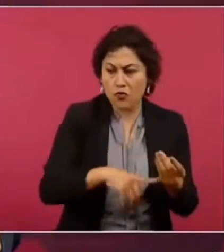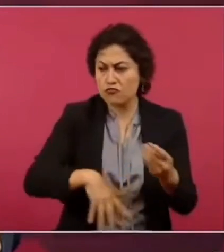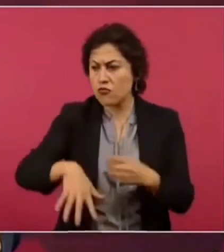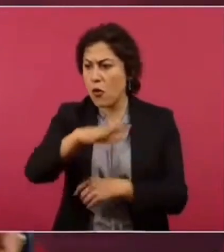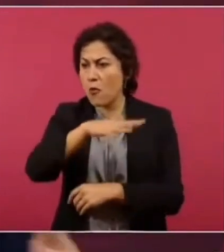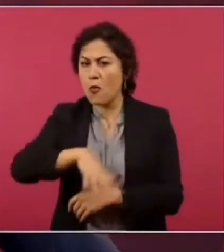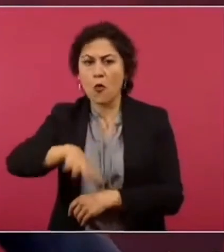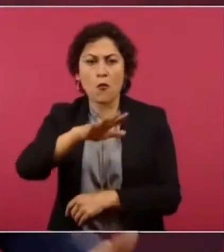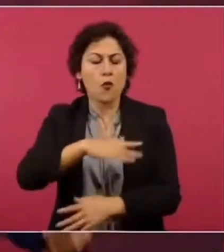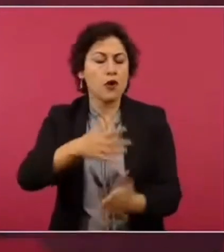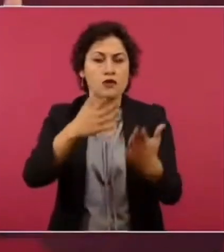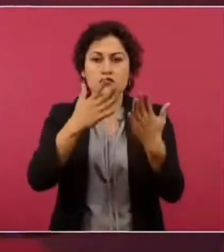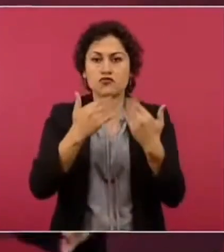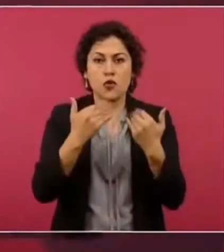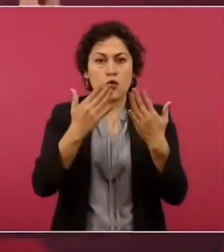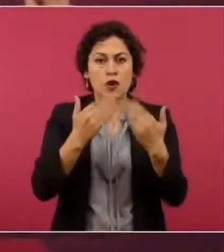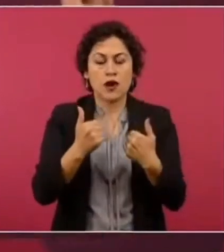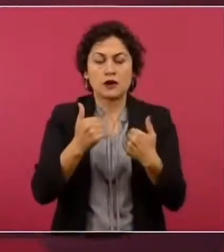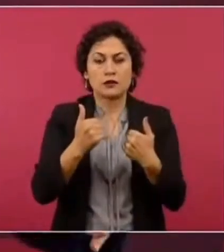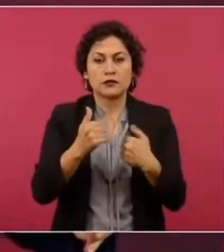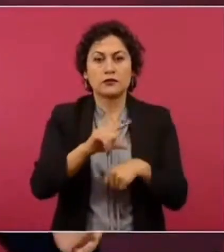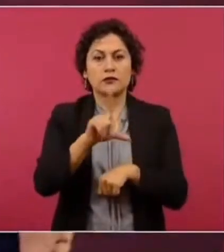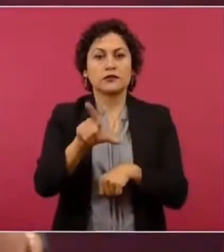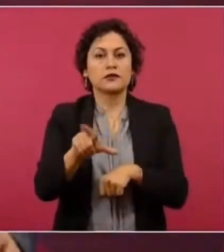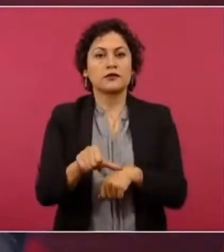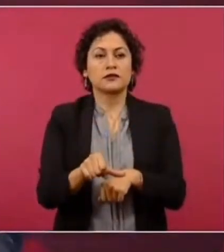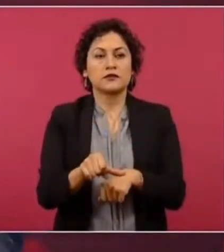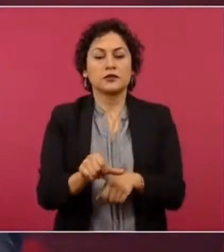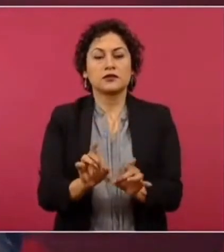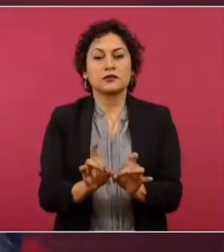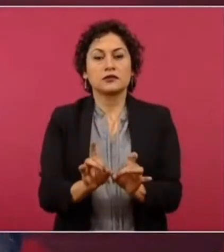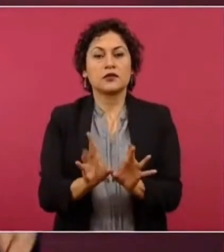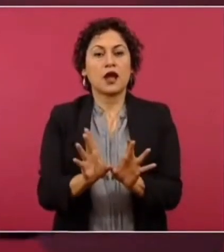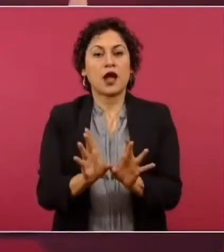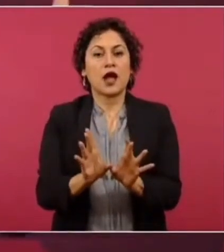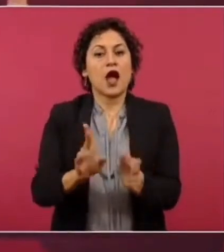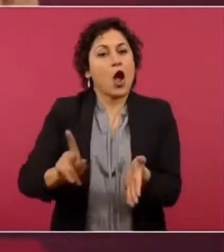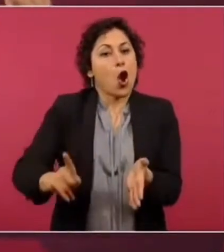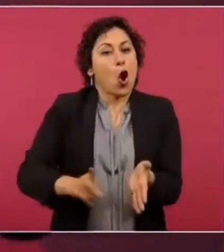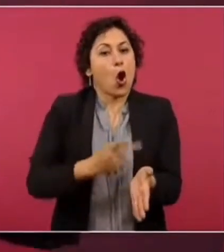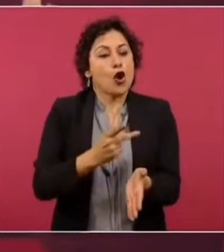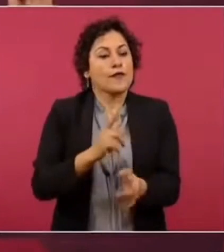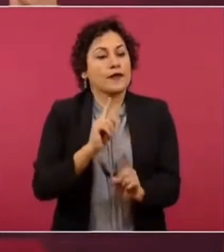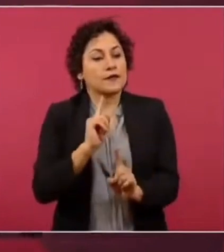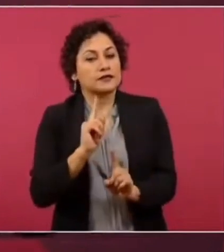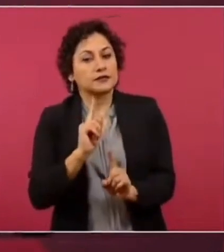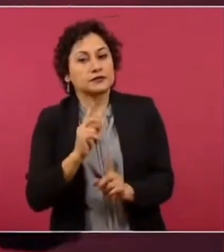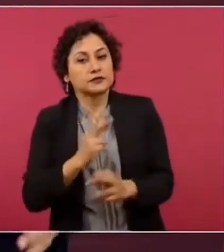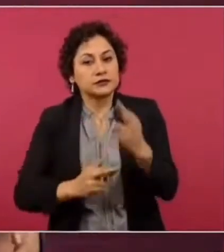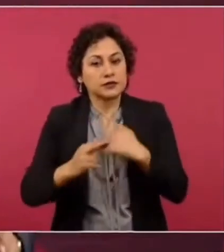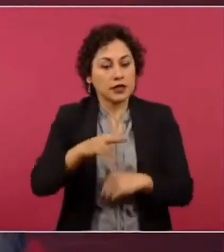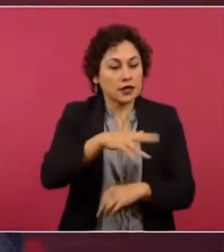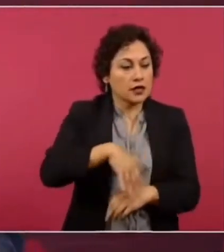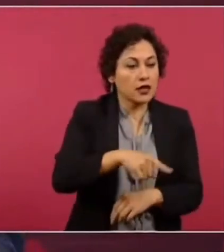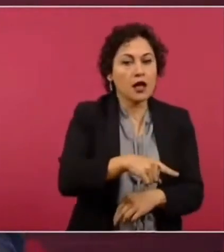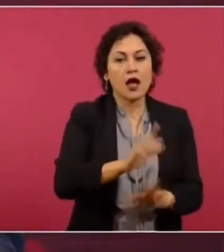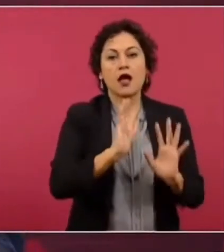Y de repente aparecieron los cuerpos por donde ya se había buscado.